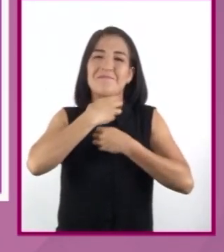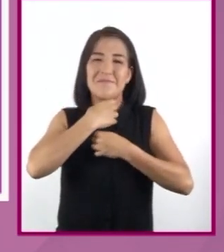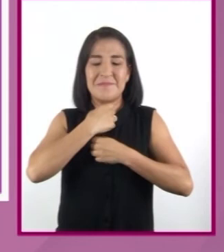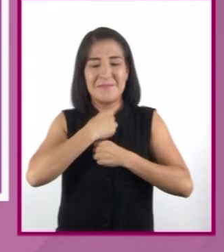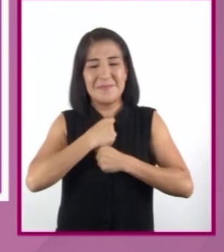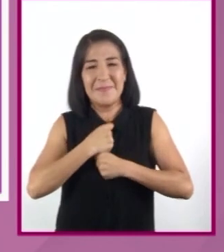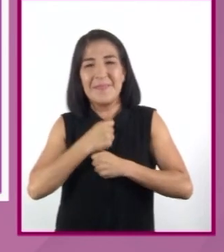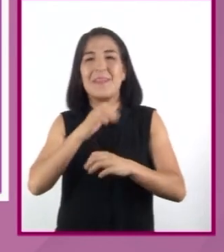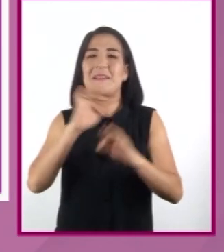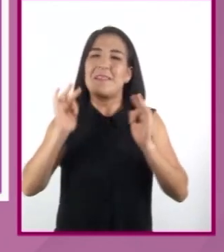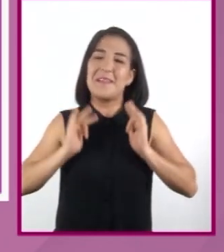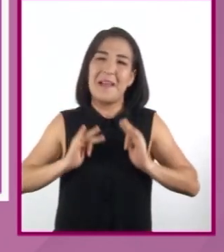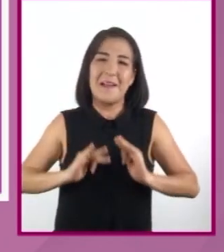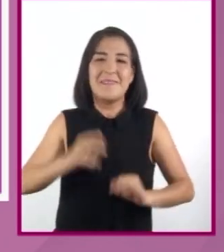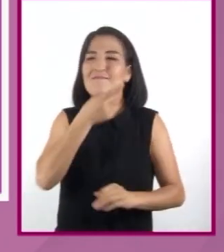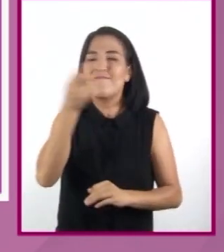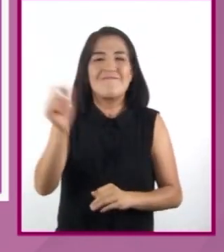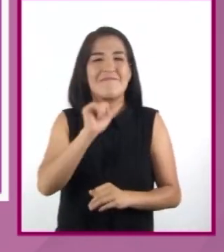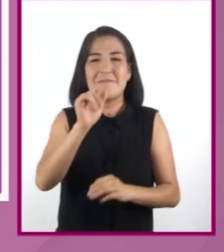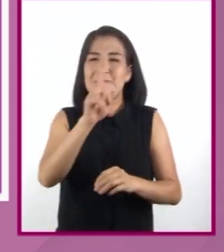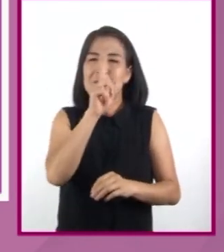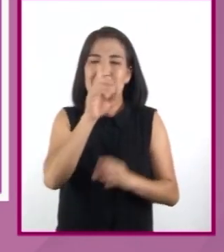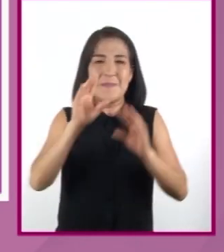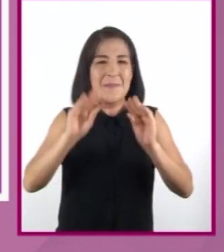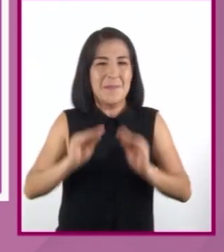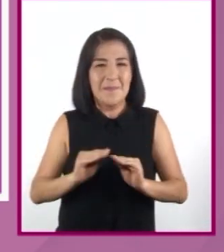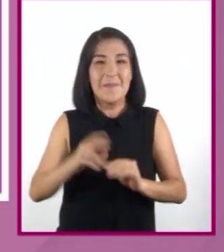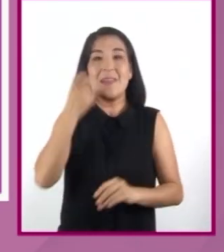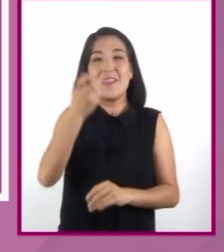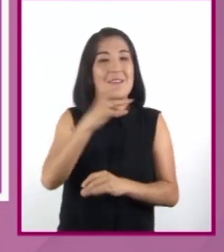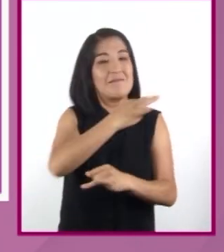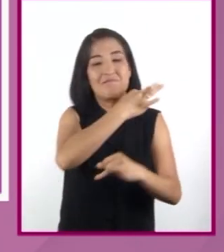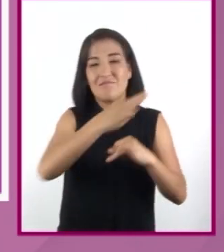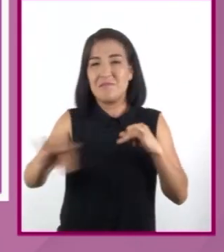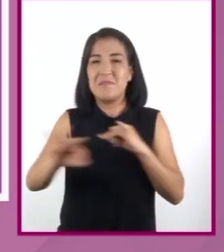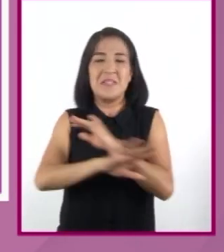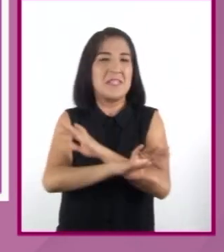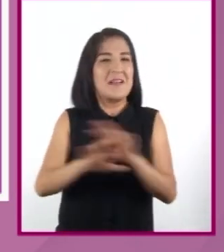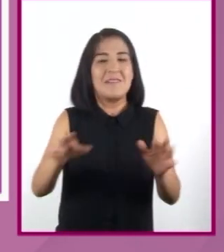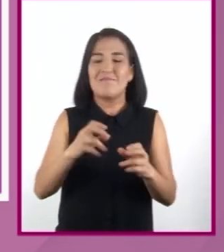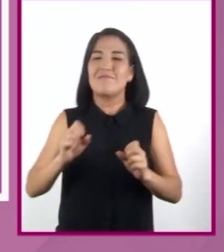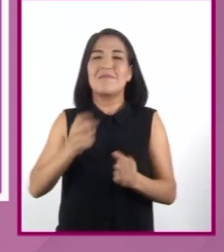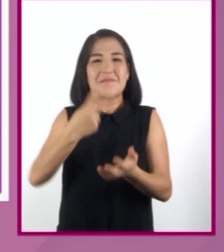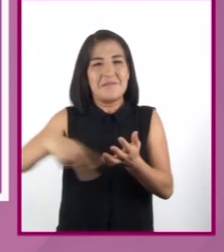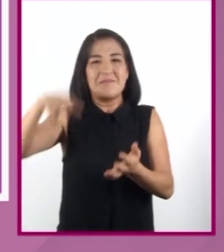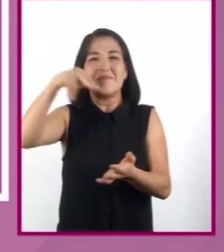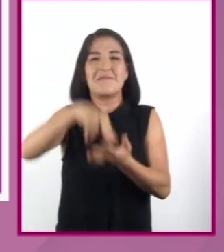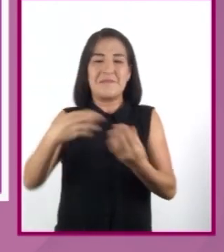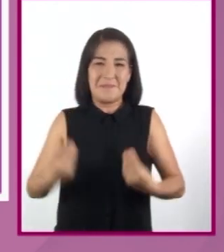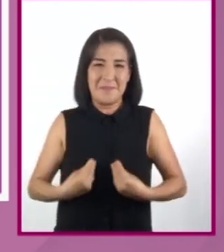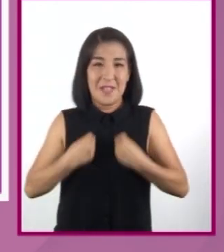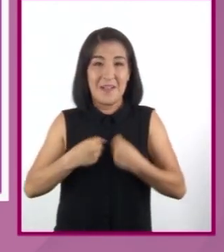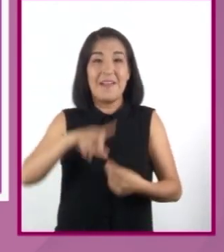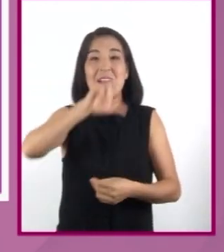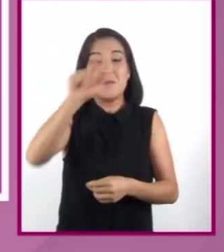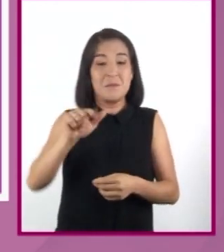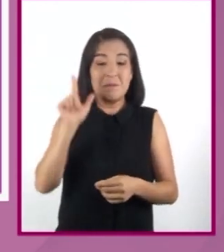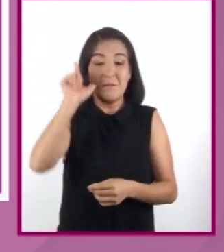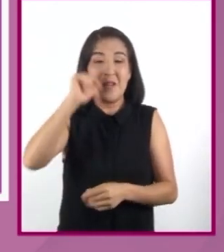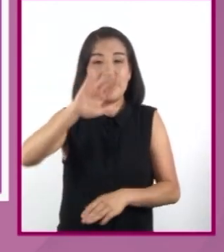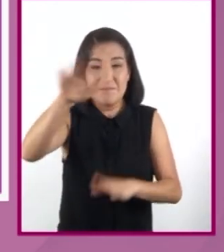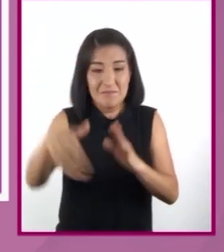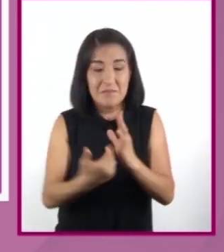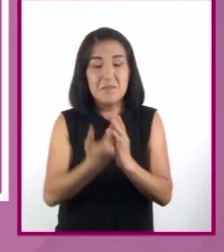moverse ni decir una palabra. Fue ese el último día que Alicia estuvo levantada. Al día siguiente amaneció